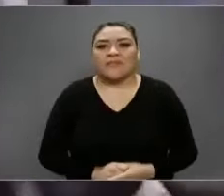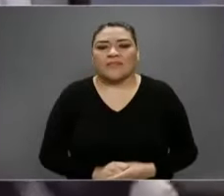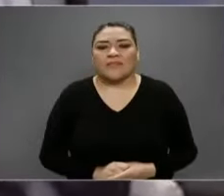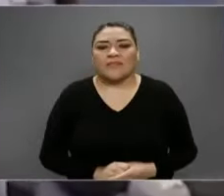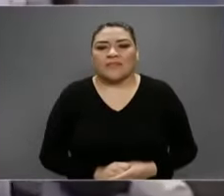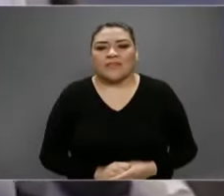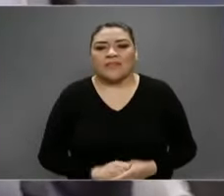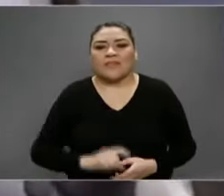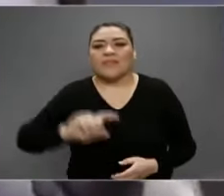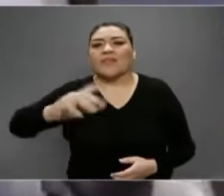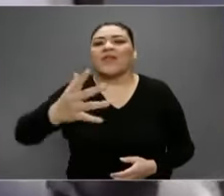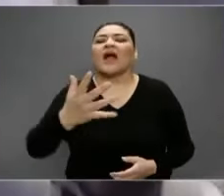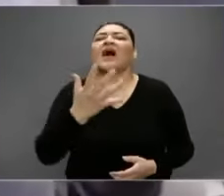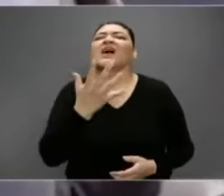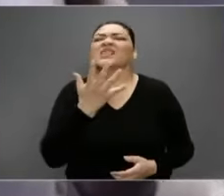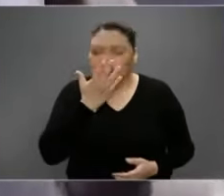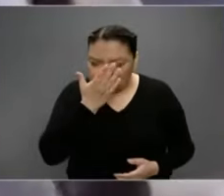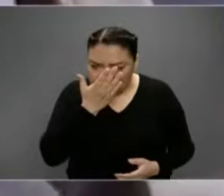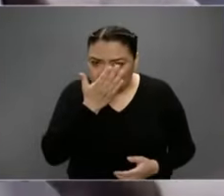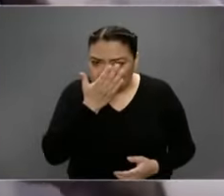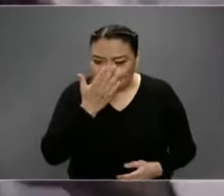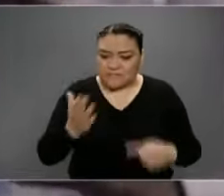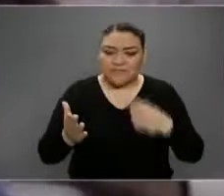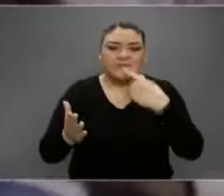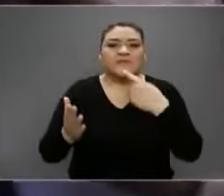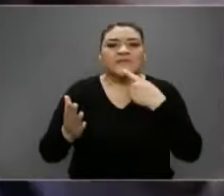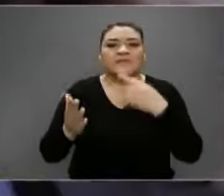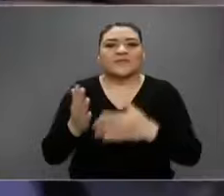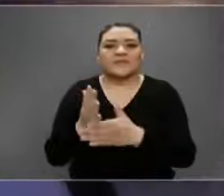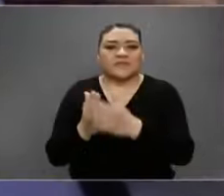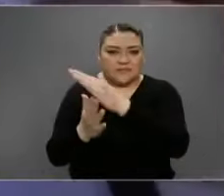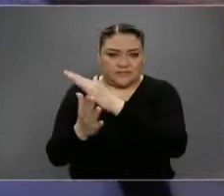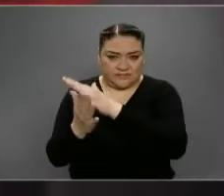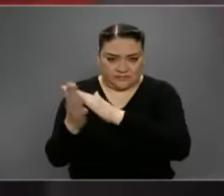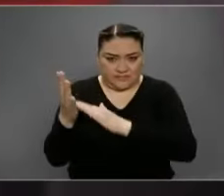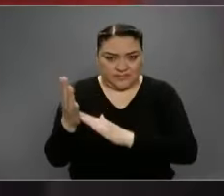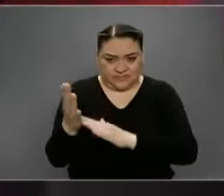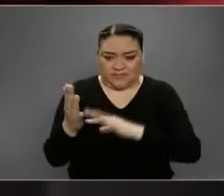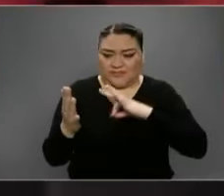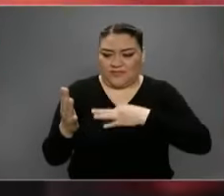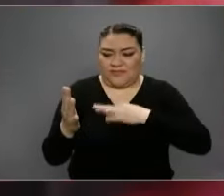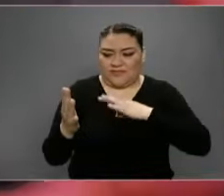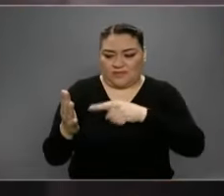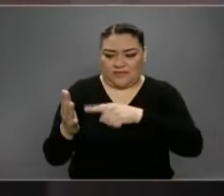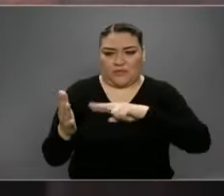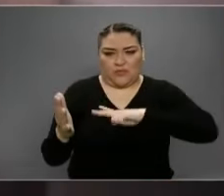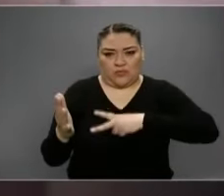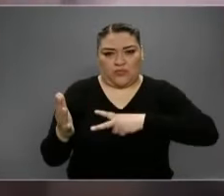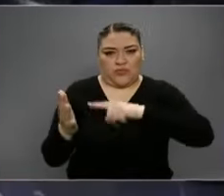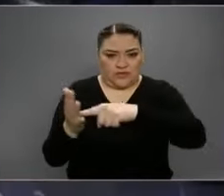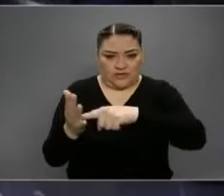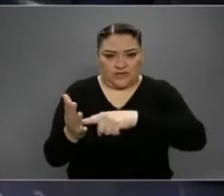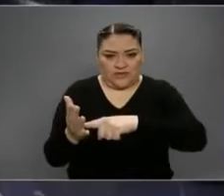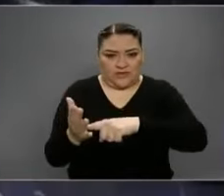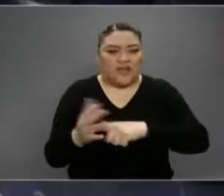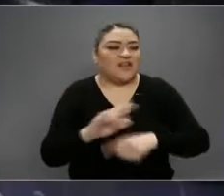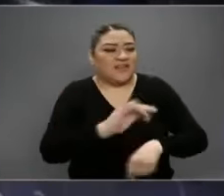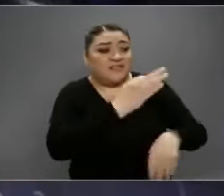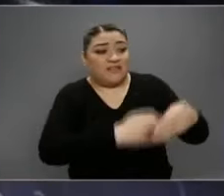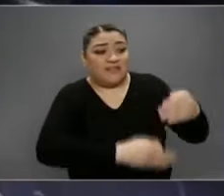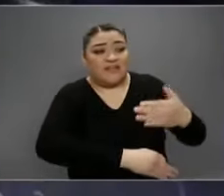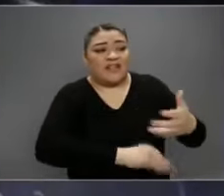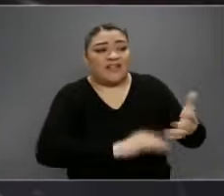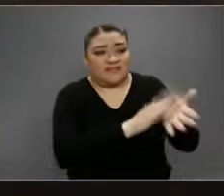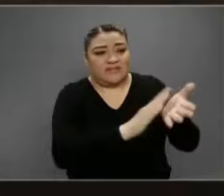El hombre estornuda, su mano ya está roja porque trae el virus ahí. Porque no usó un pañuelo